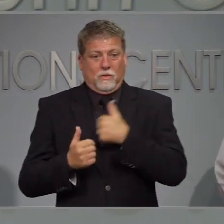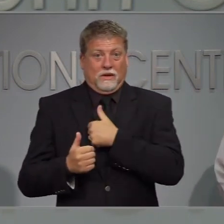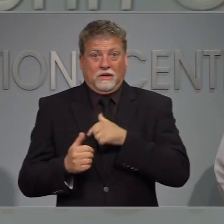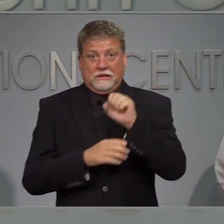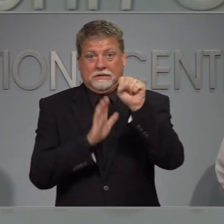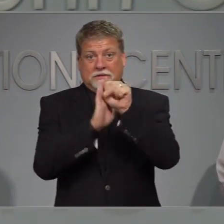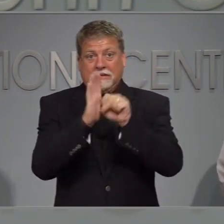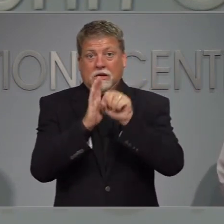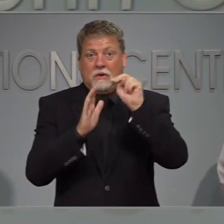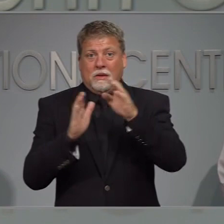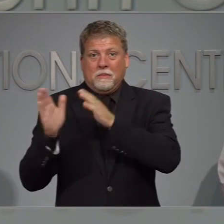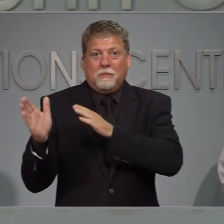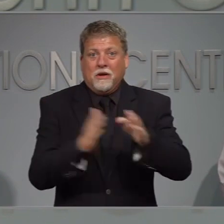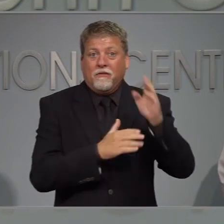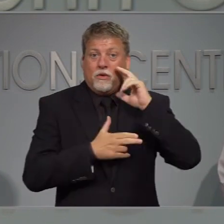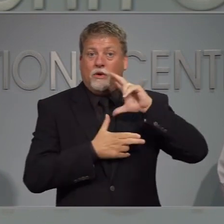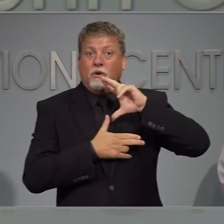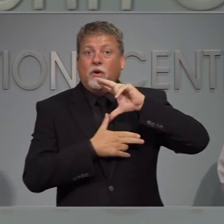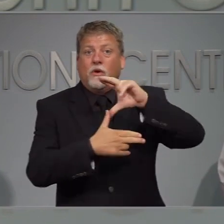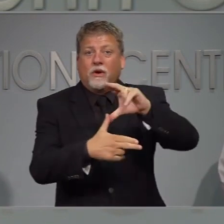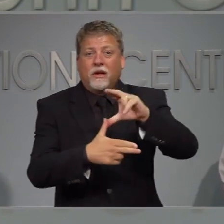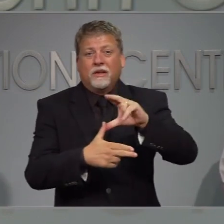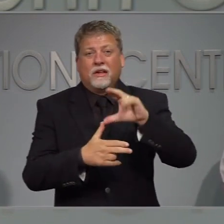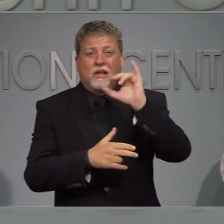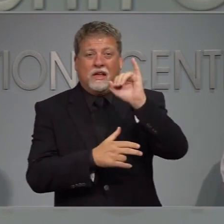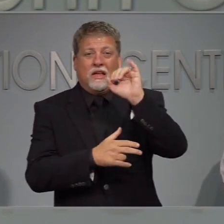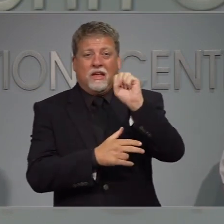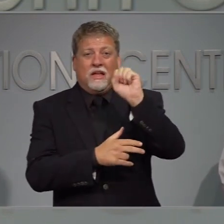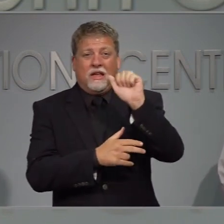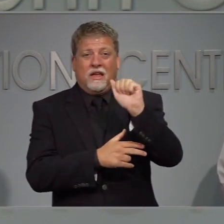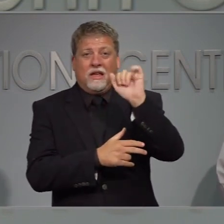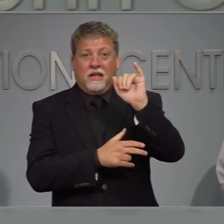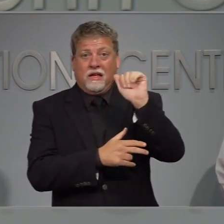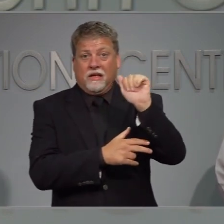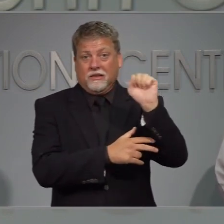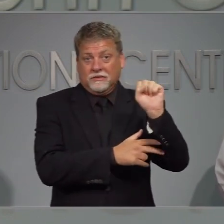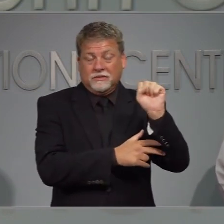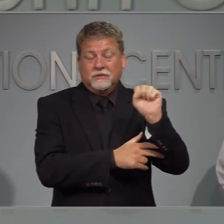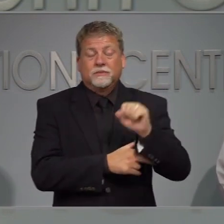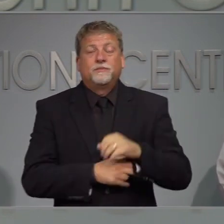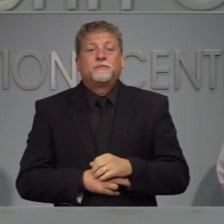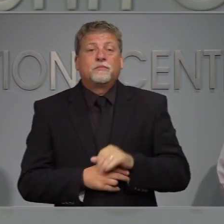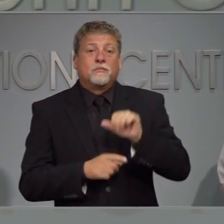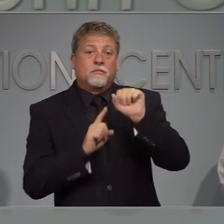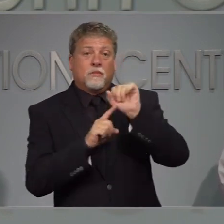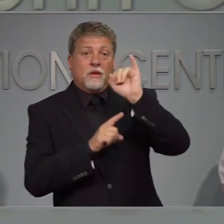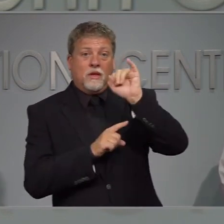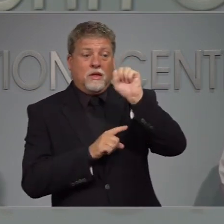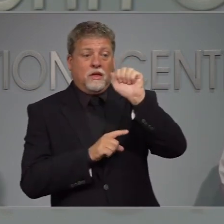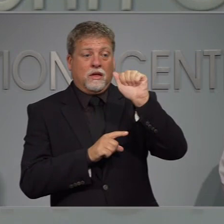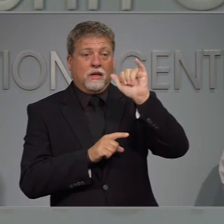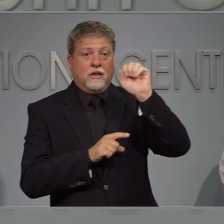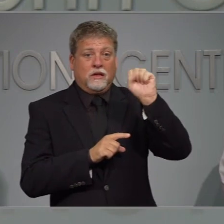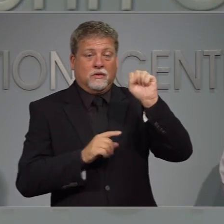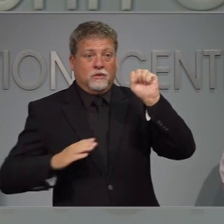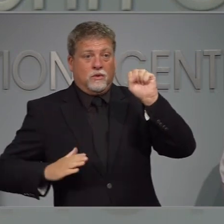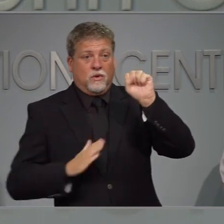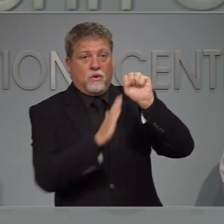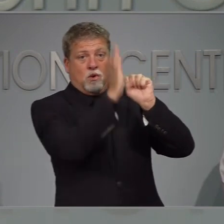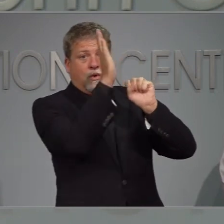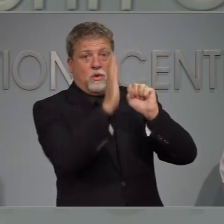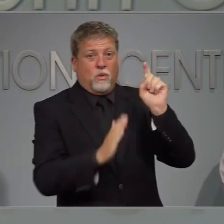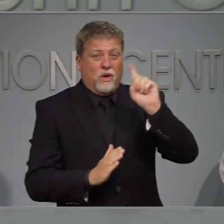preparaciones para el huracán Isaías. Aunque la trayectoria y el destino del huracán está